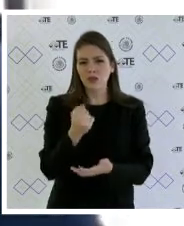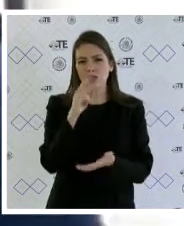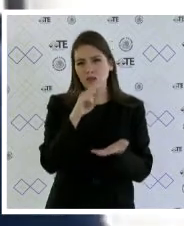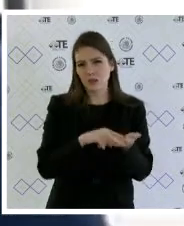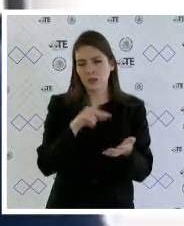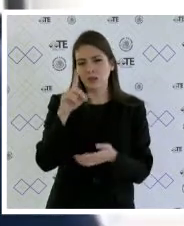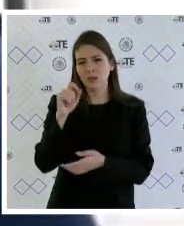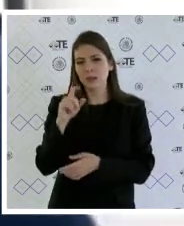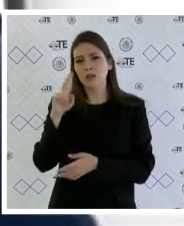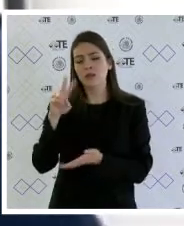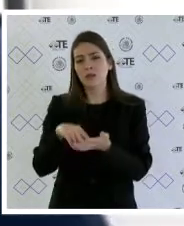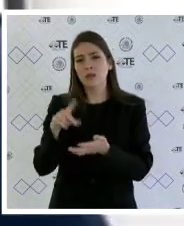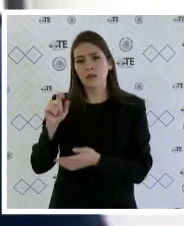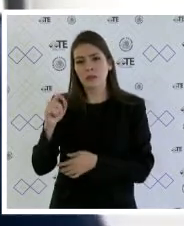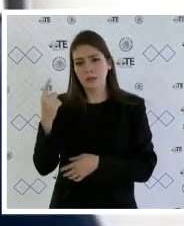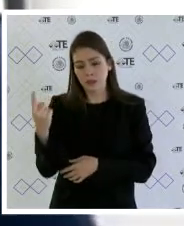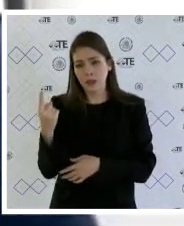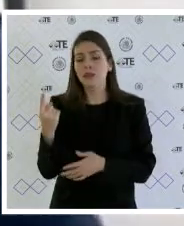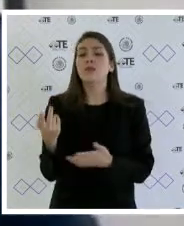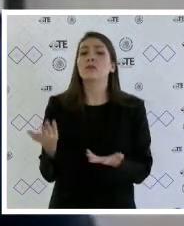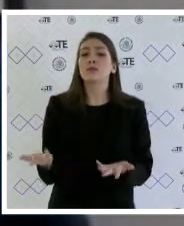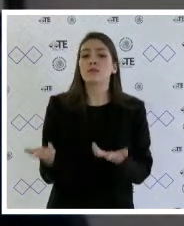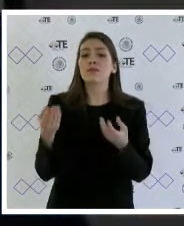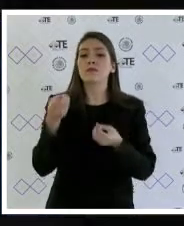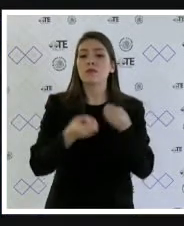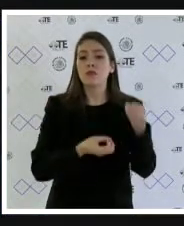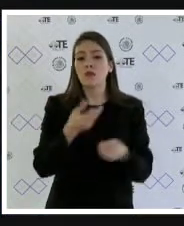magistradas magistrados es la cuenta